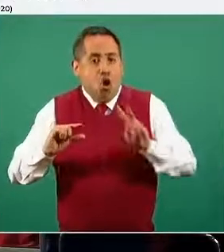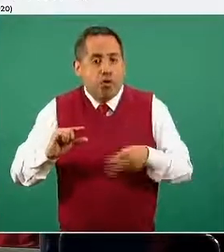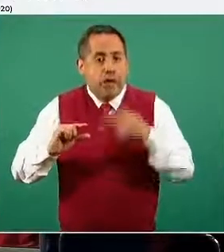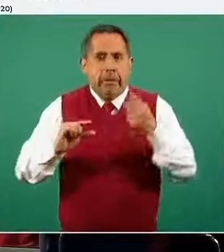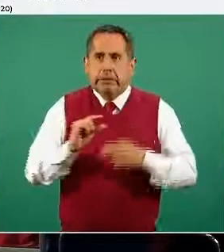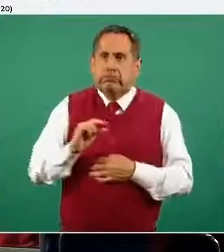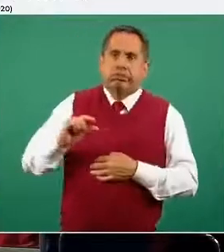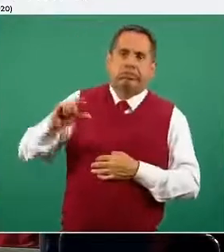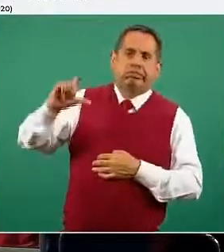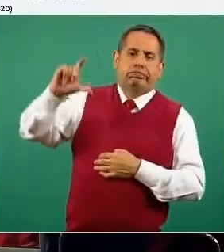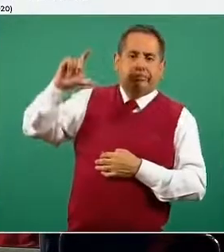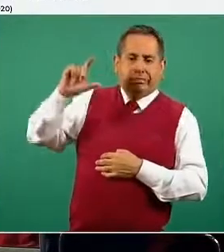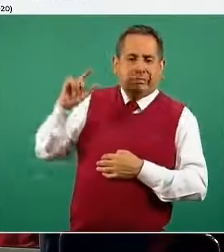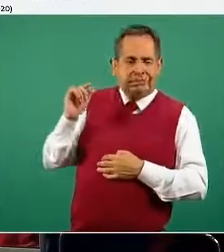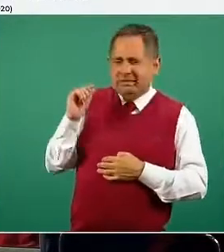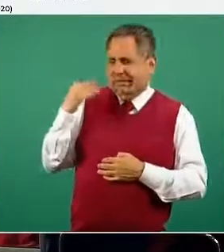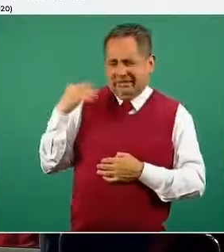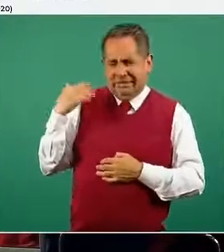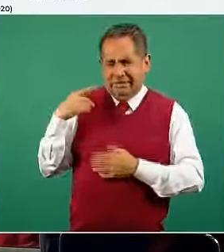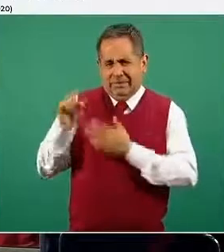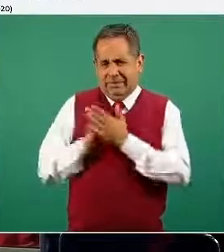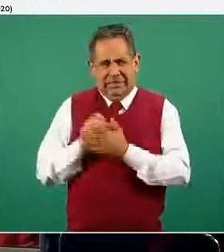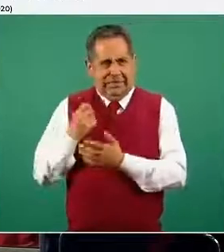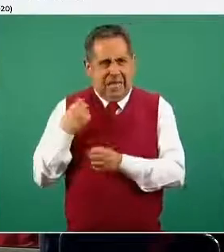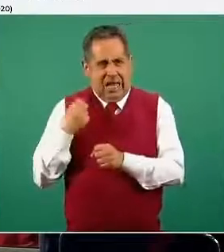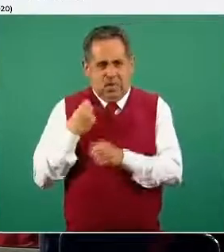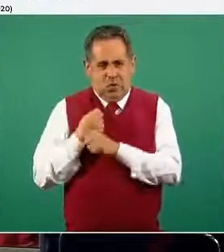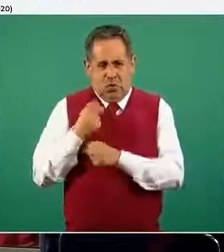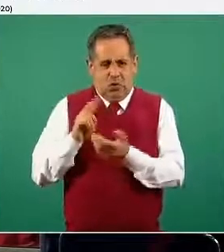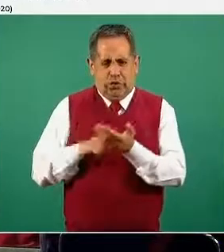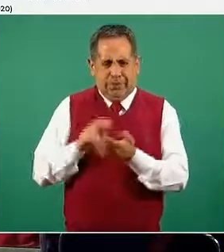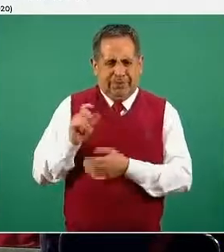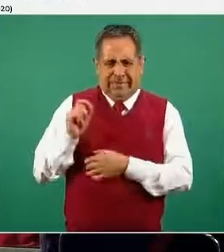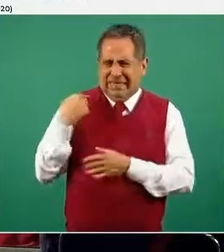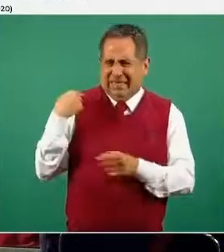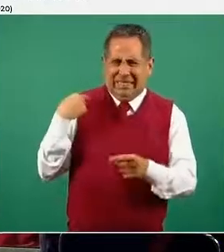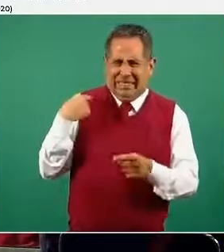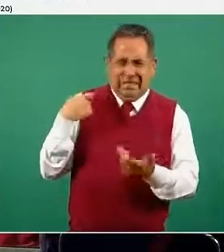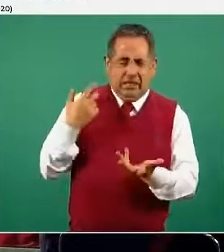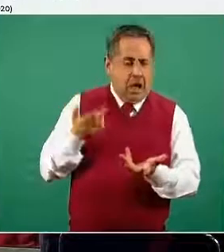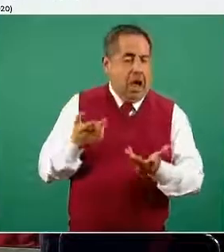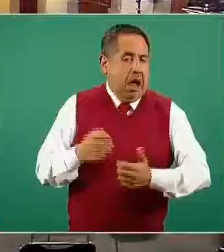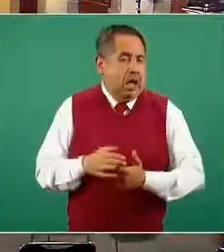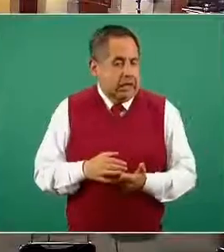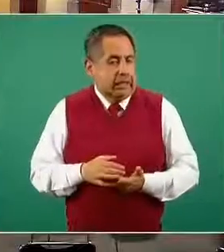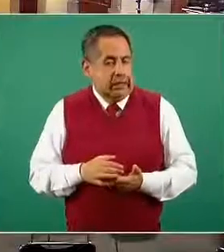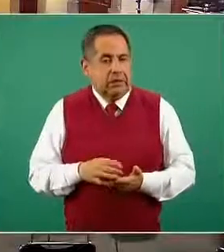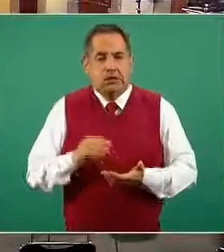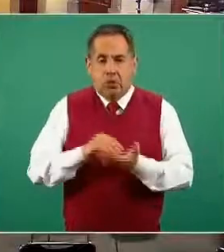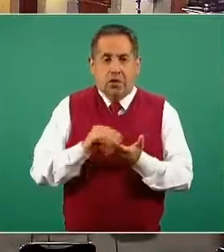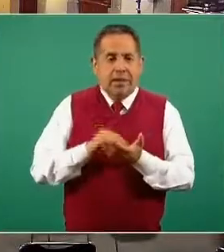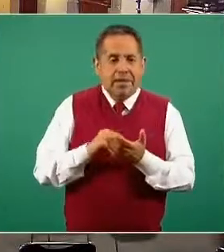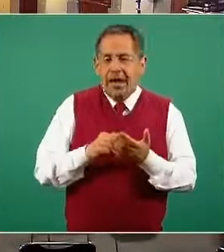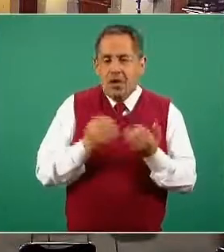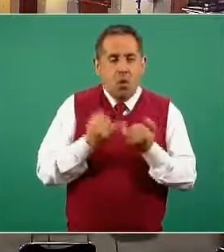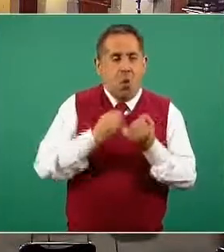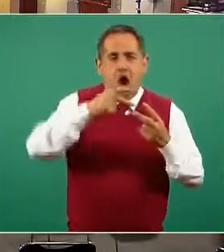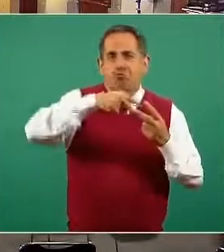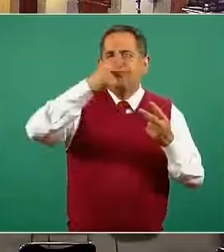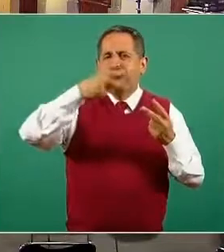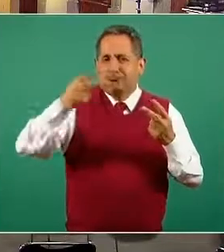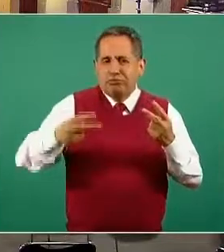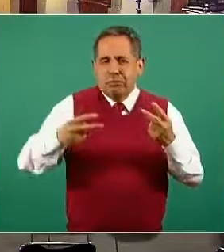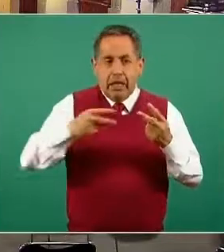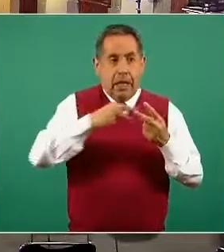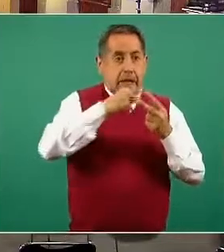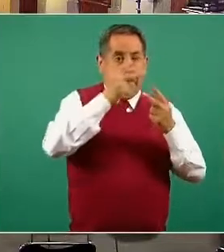incrementó en los últimos meses del año pasado. Entonces, de alguna manera siguió o se apegó al comportamiento,